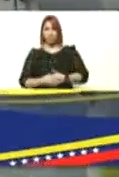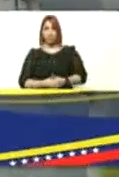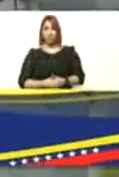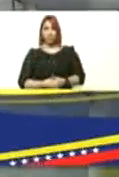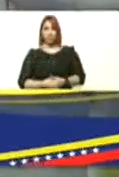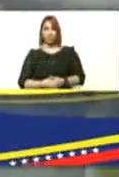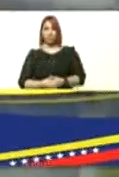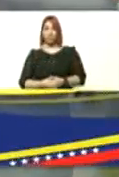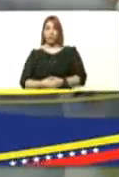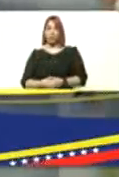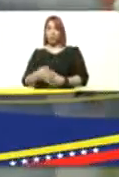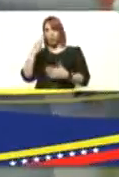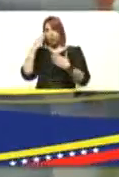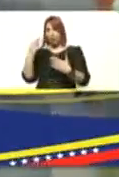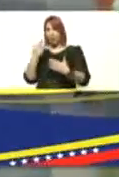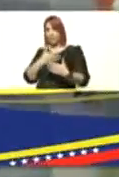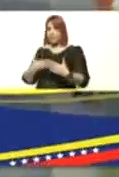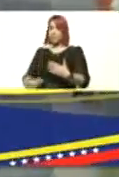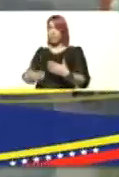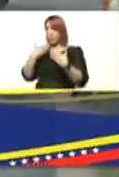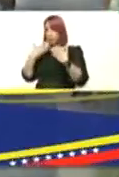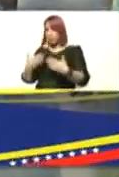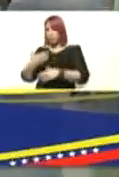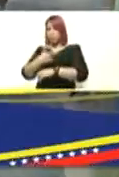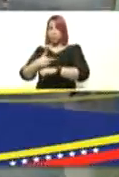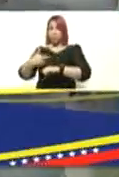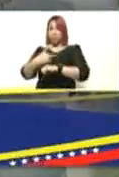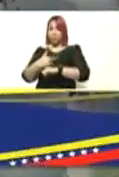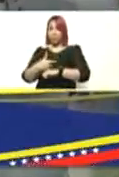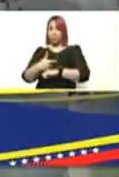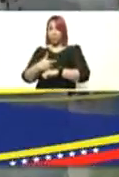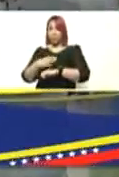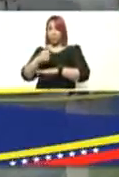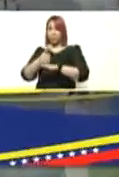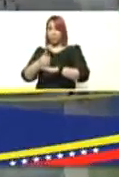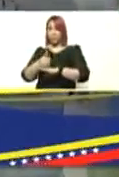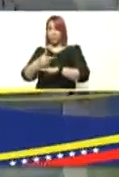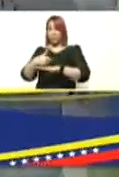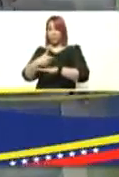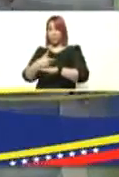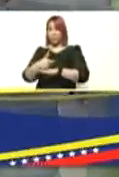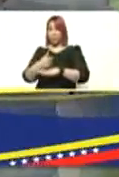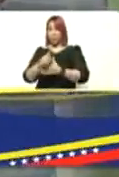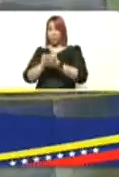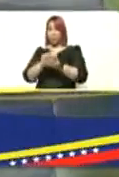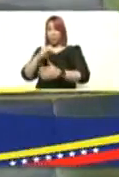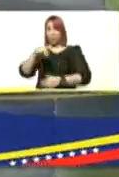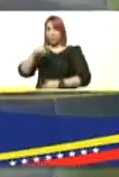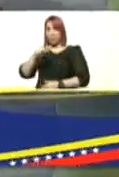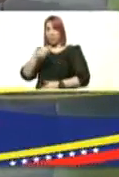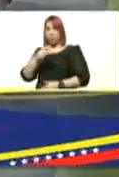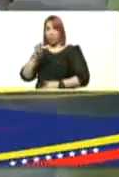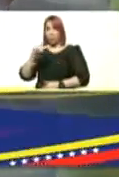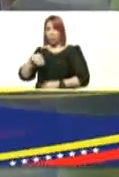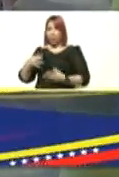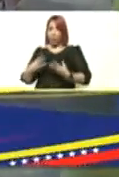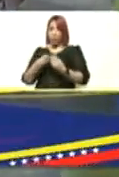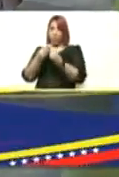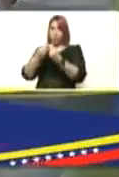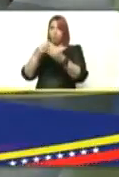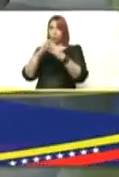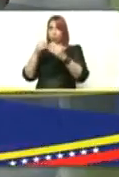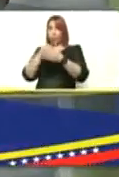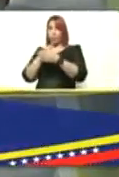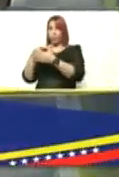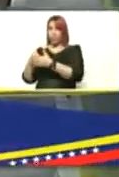saludo presidente gracias a nuestro jefe de gobierno camarada compatriote amigo Naún Fernández cual nos ha acompañado en toda esta batalla a usted